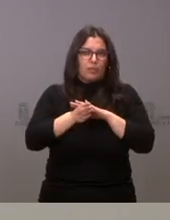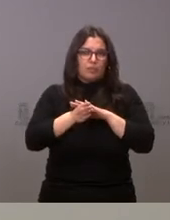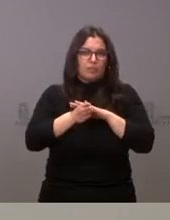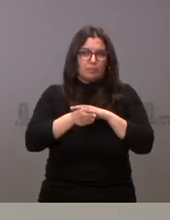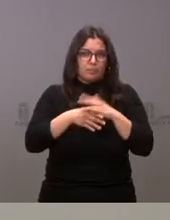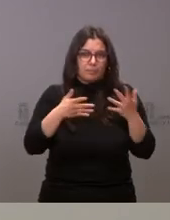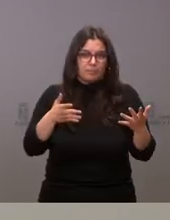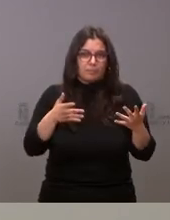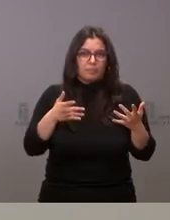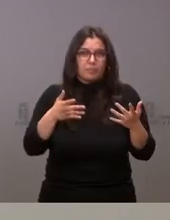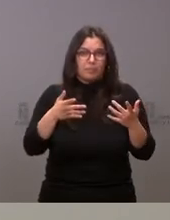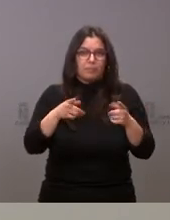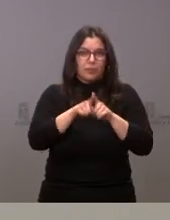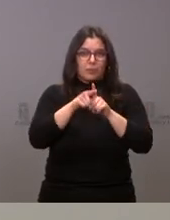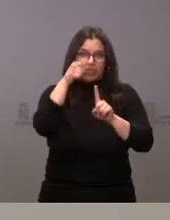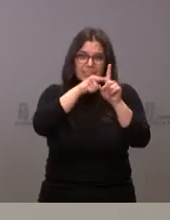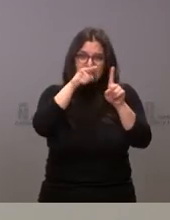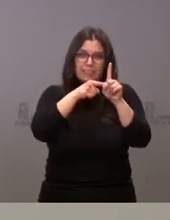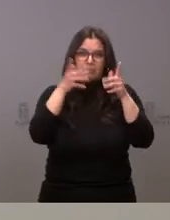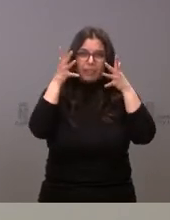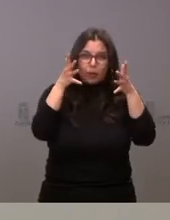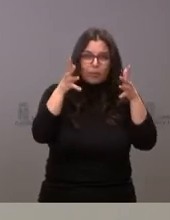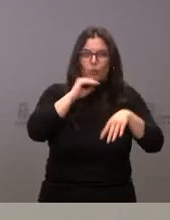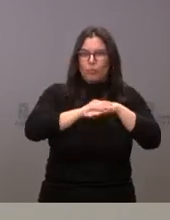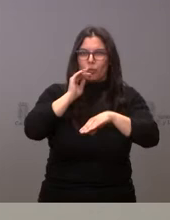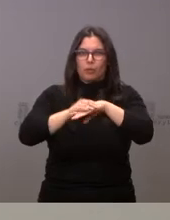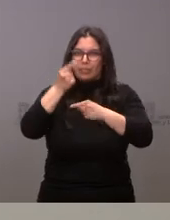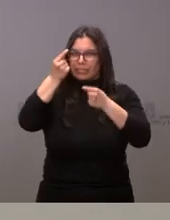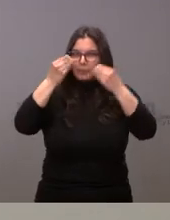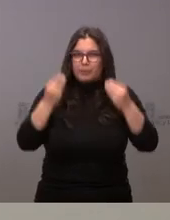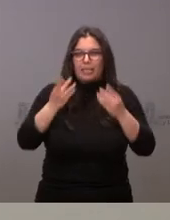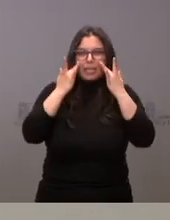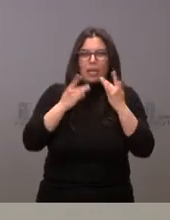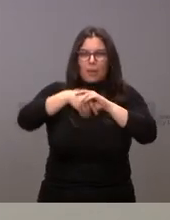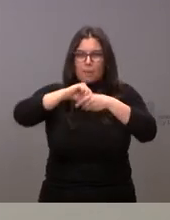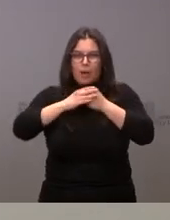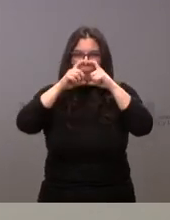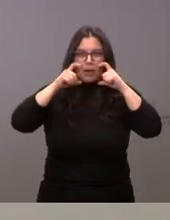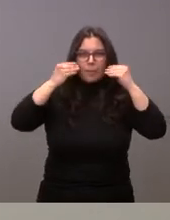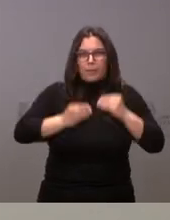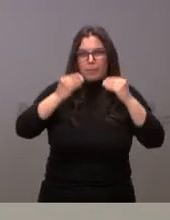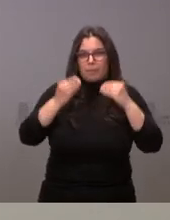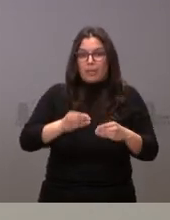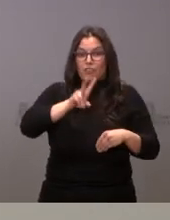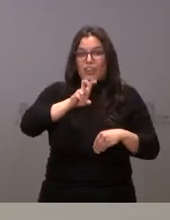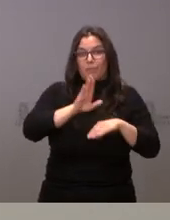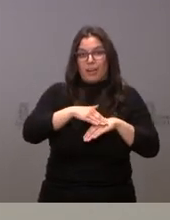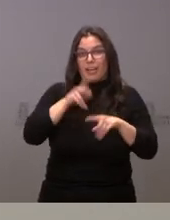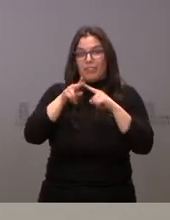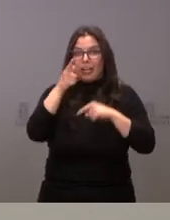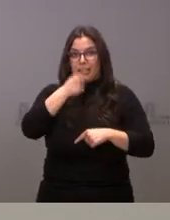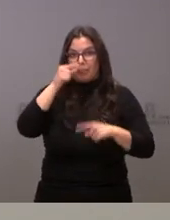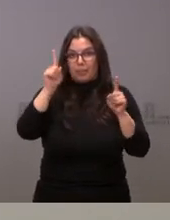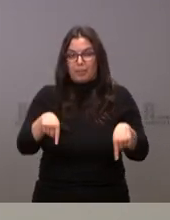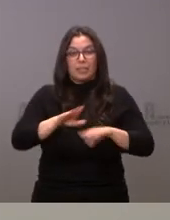con mucho elogio esas recomendaciones en relación con la higiene personal que son especialmente útiles también en el caso de la gripe